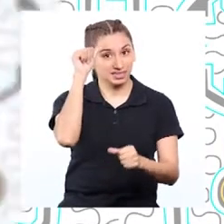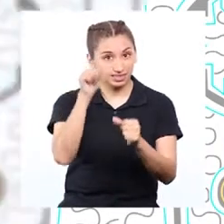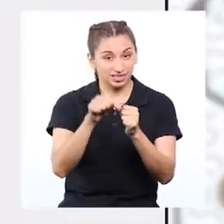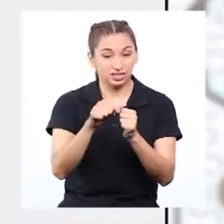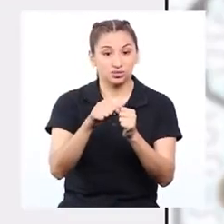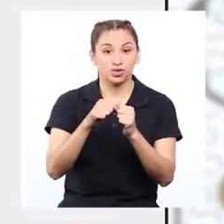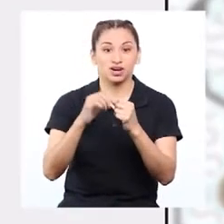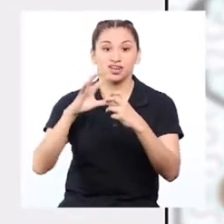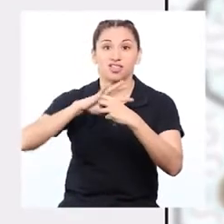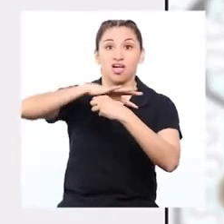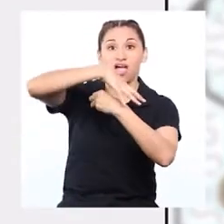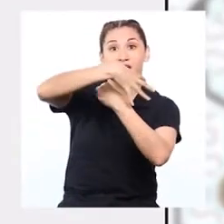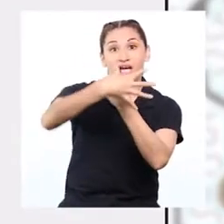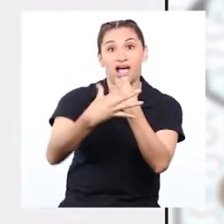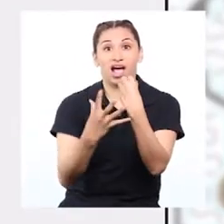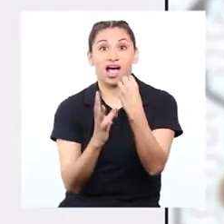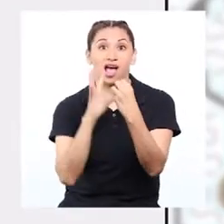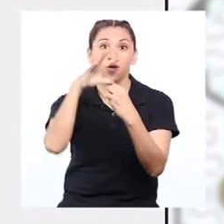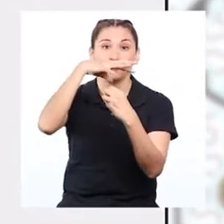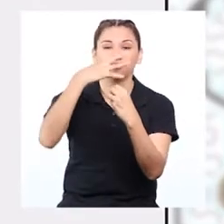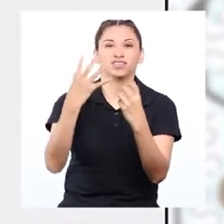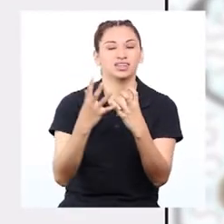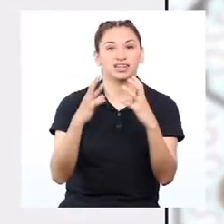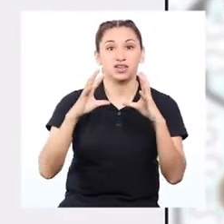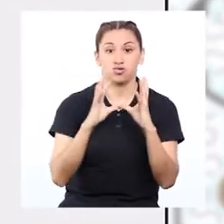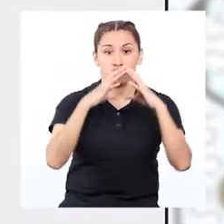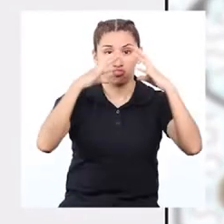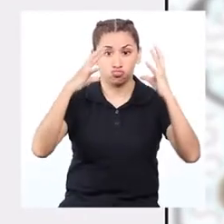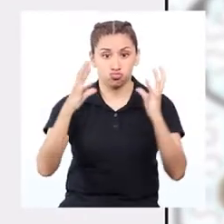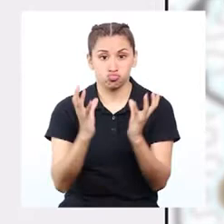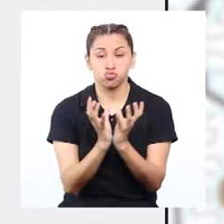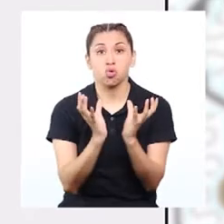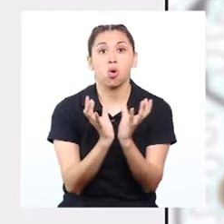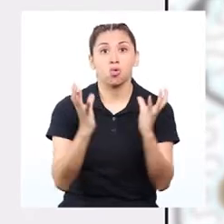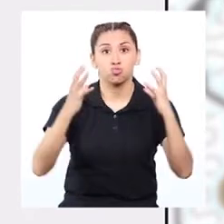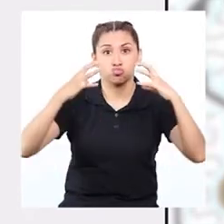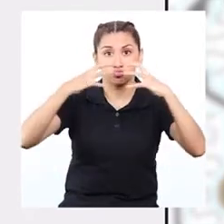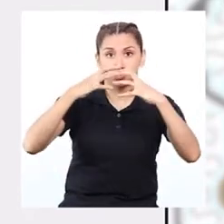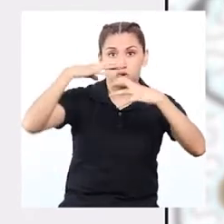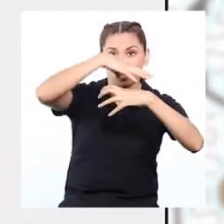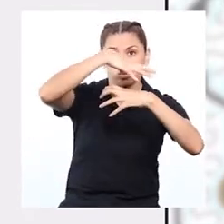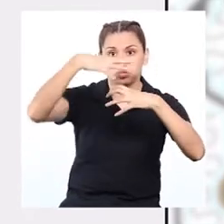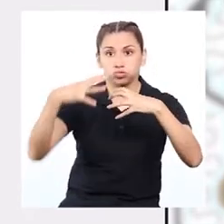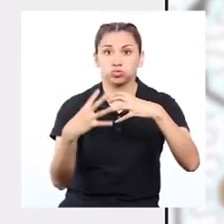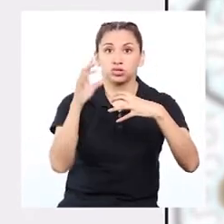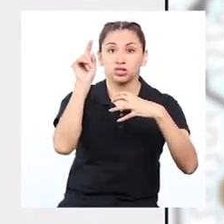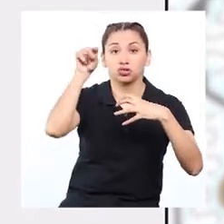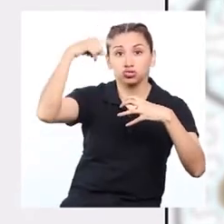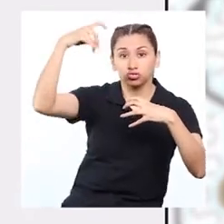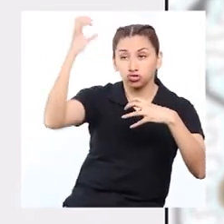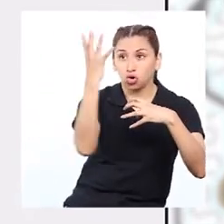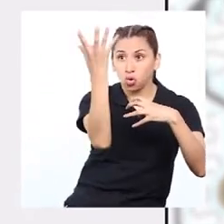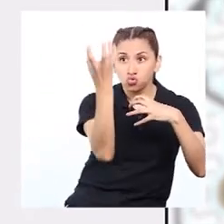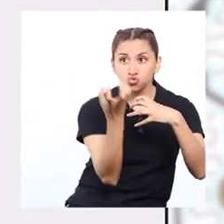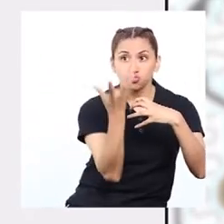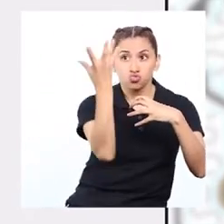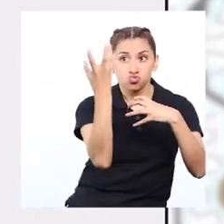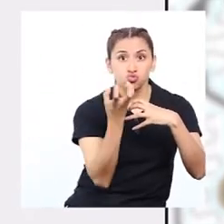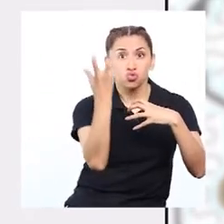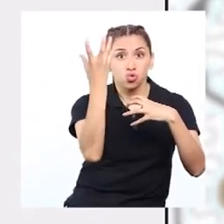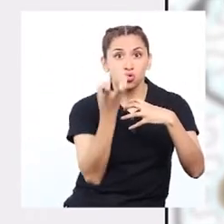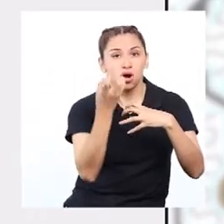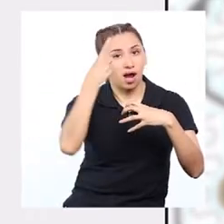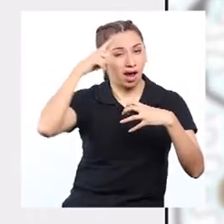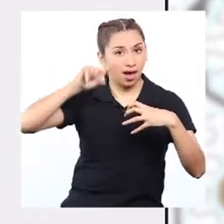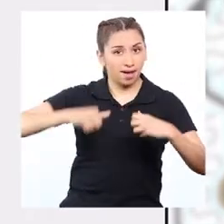Recuerden que la atmósfera de la Tierra es como el invernadero que filtra y retiene la radiación solar para mantener el calor